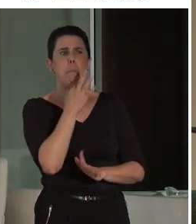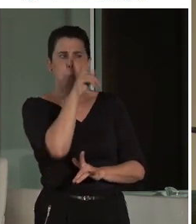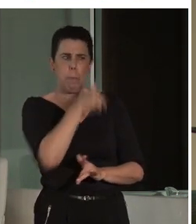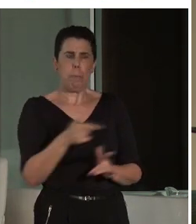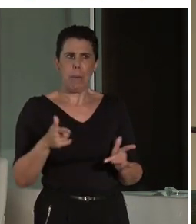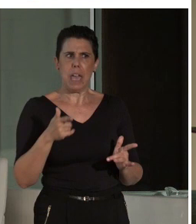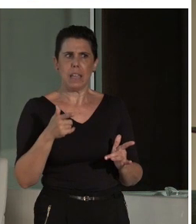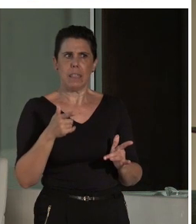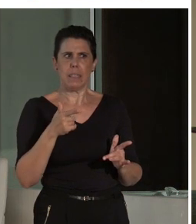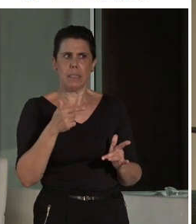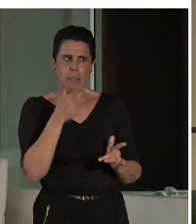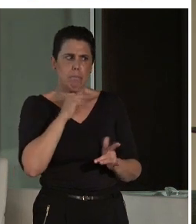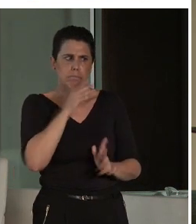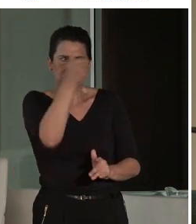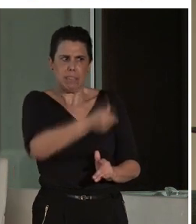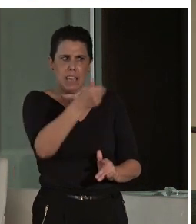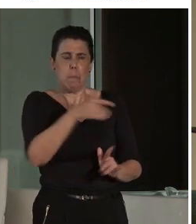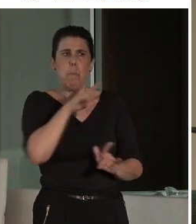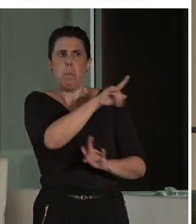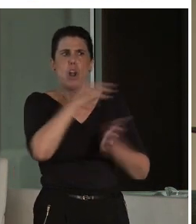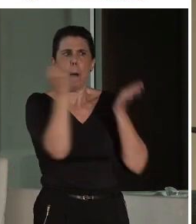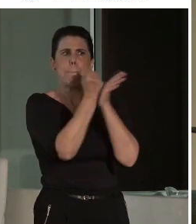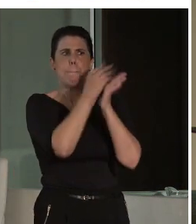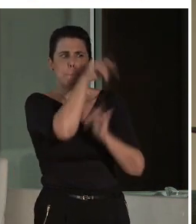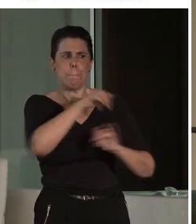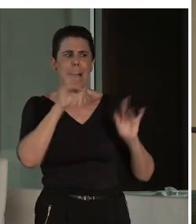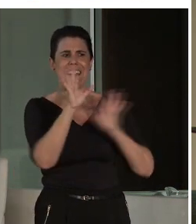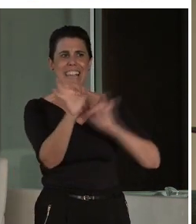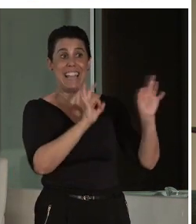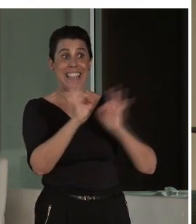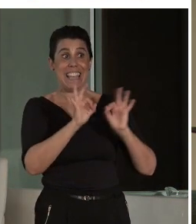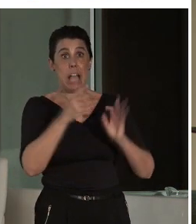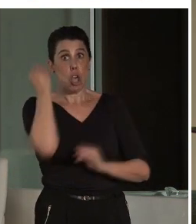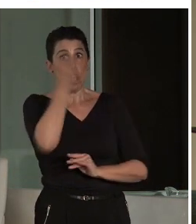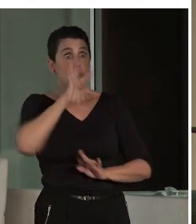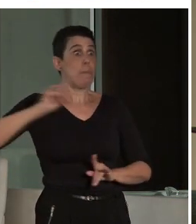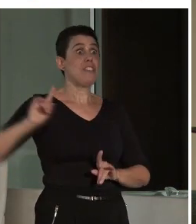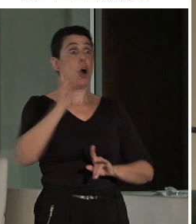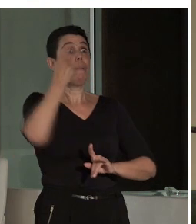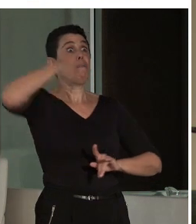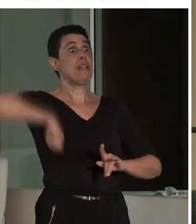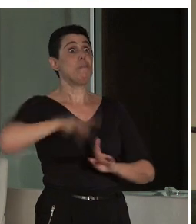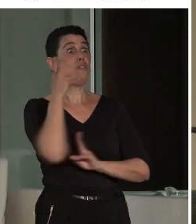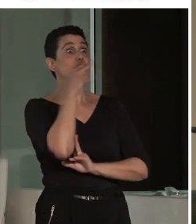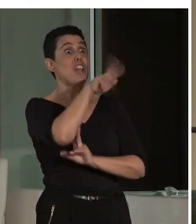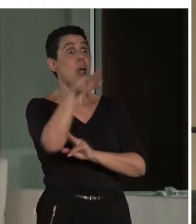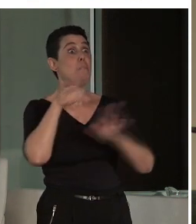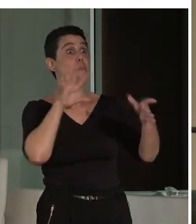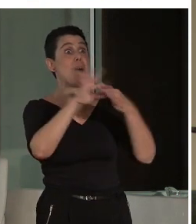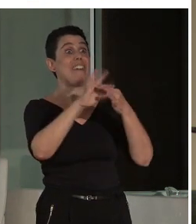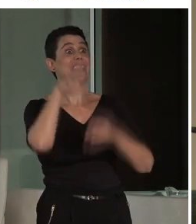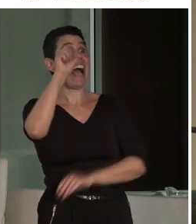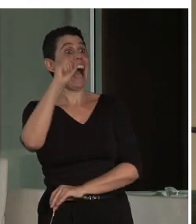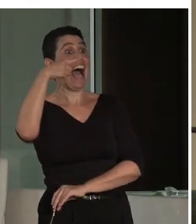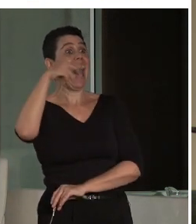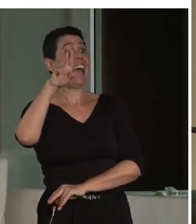impronta en el teatro, pues probablemente fuera uno de los primeros museógrafos, porque Agripa, que coleccionaba piezas, las